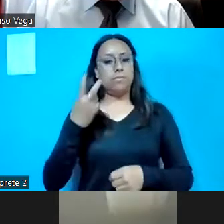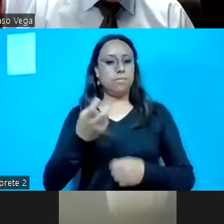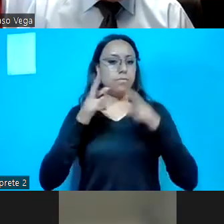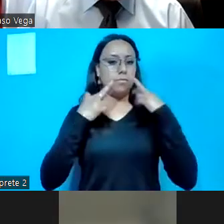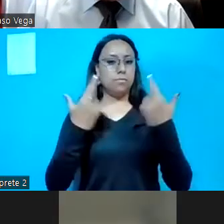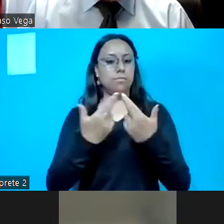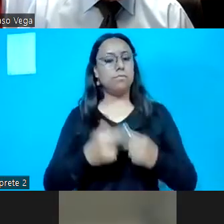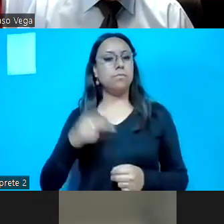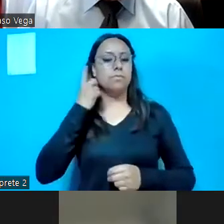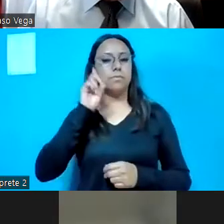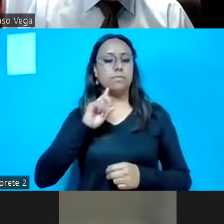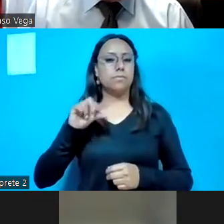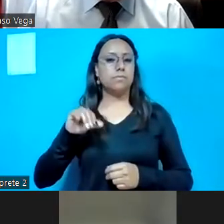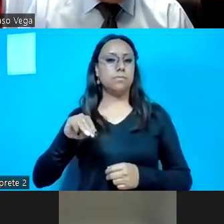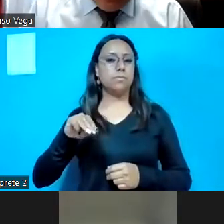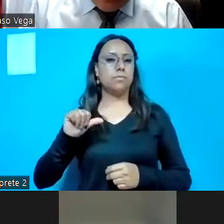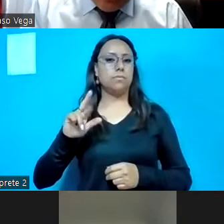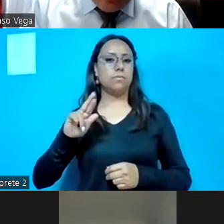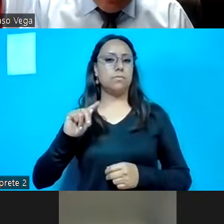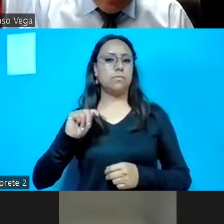Diputada Marta Ávila Ventura.